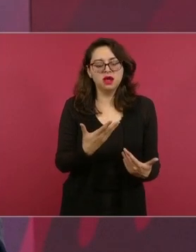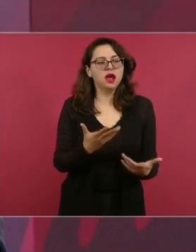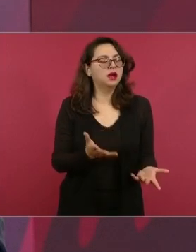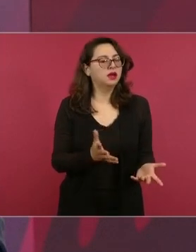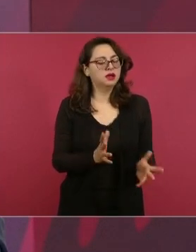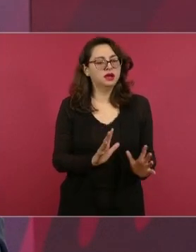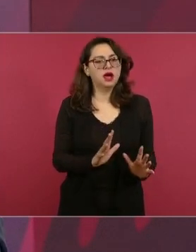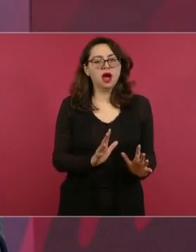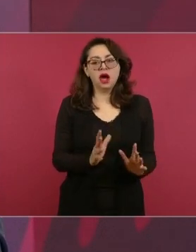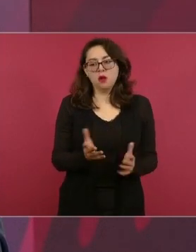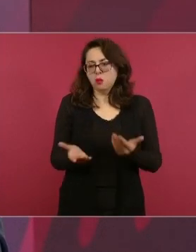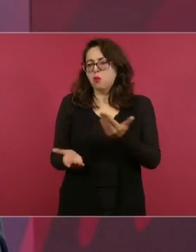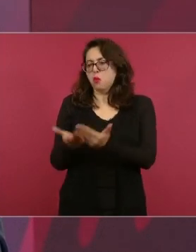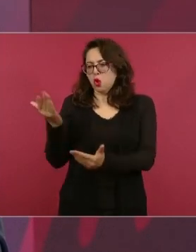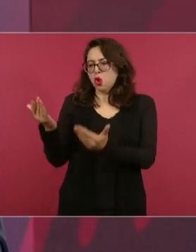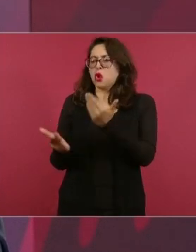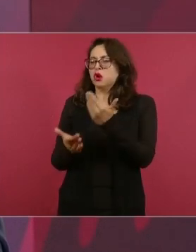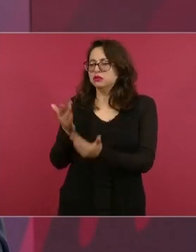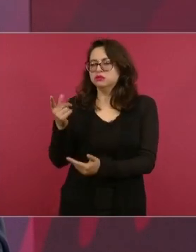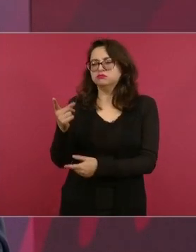creyentes, agnósticos,